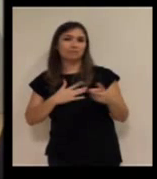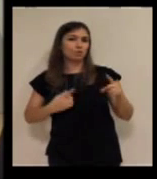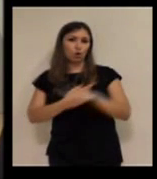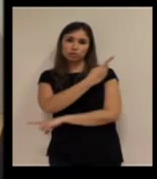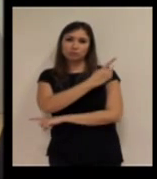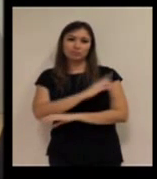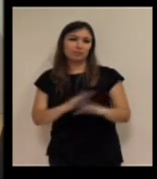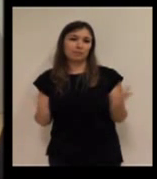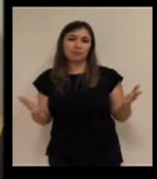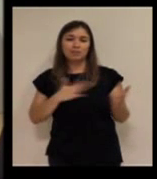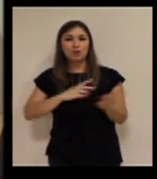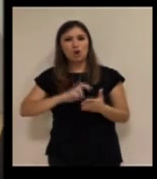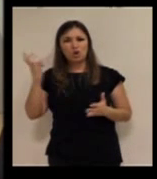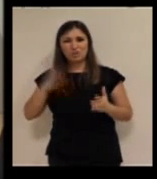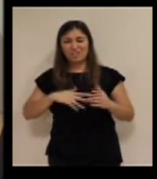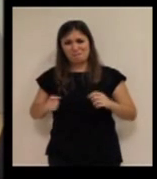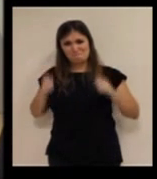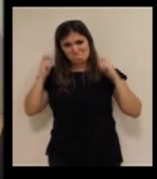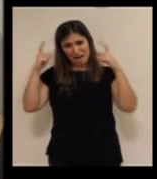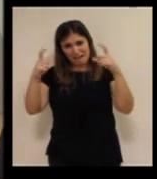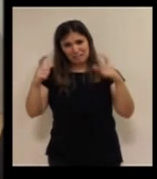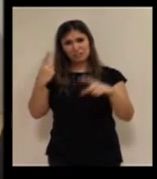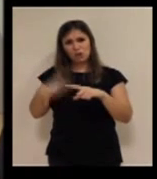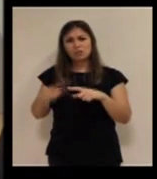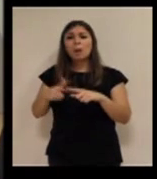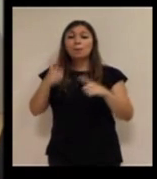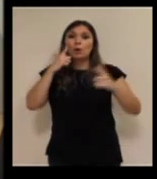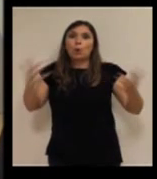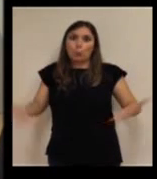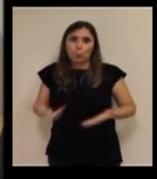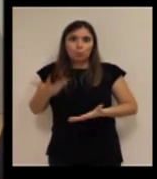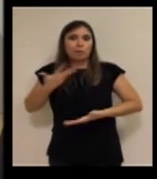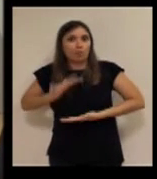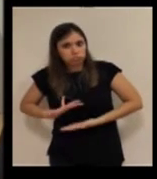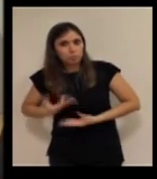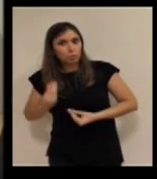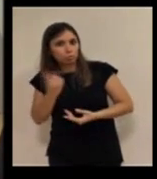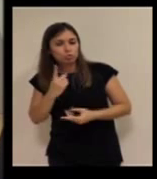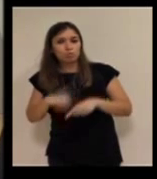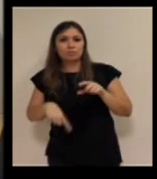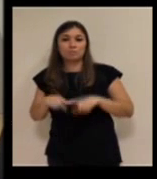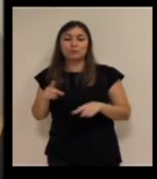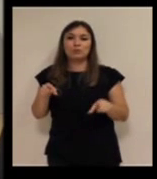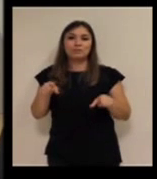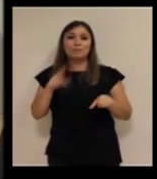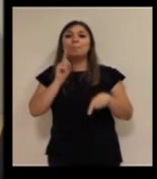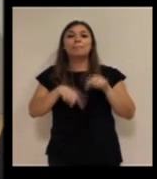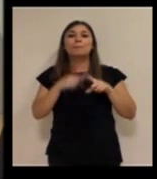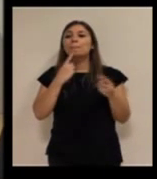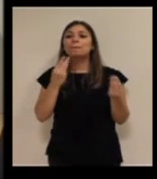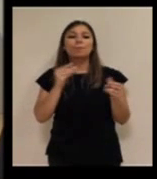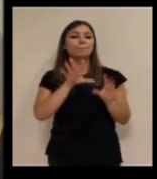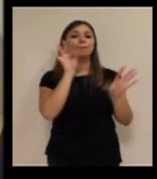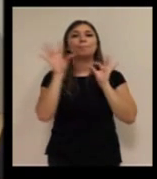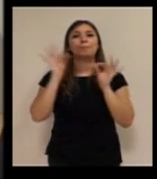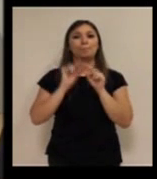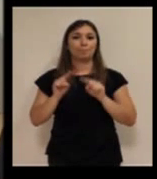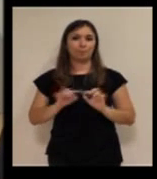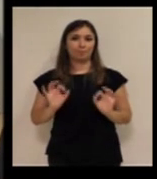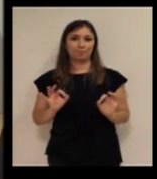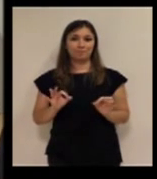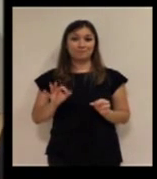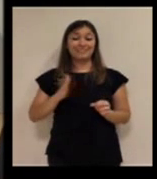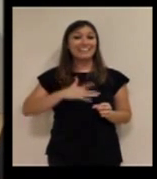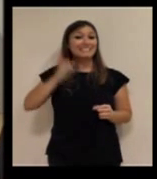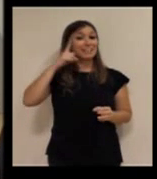línea contraria, ¿no? Queremos las teclas grandes, pero que pese poco también, o queremos un poco de aquí y un poco de allá. ¿Un smartphone con